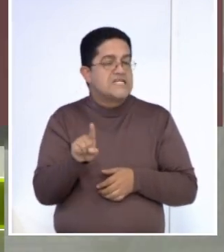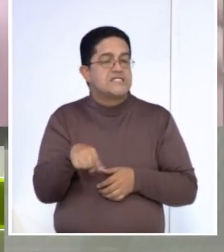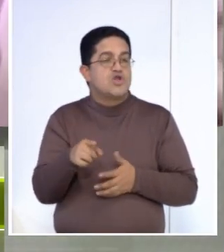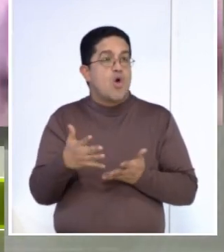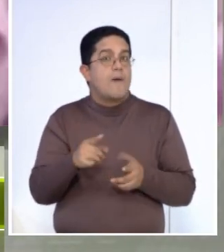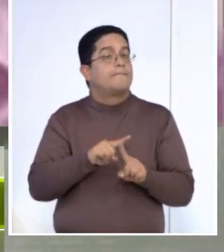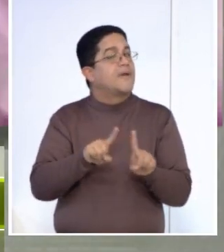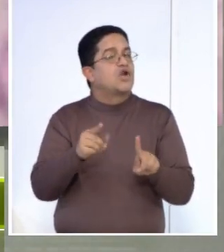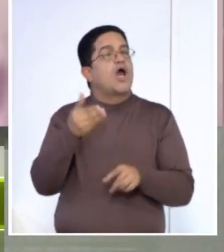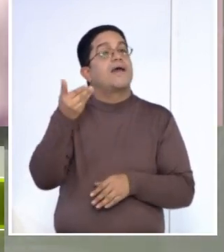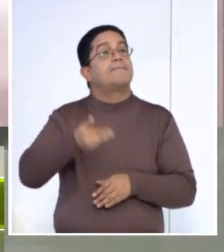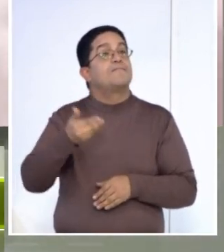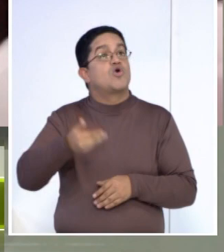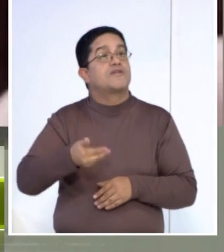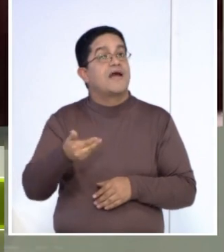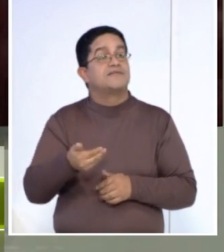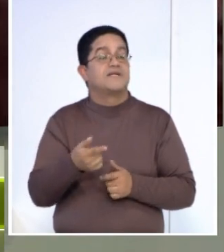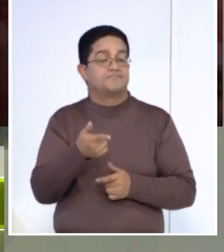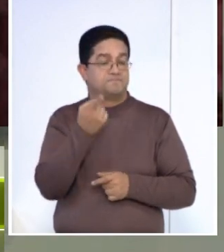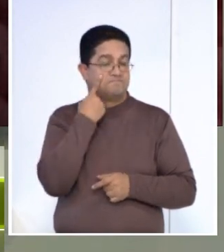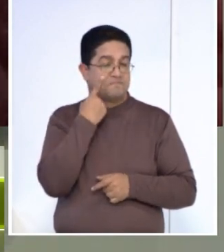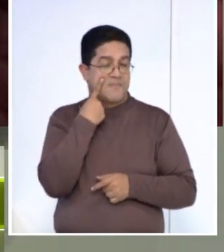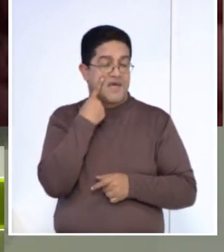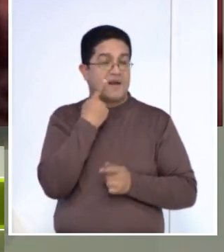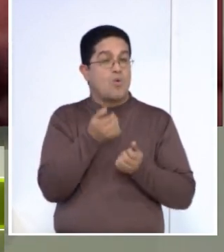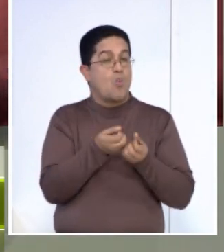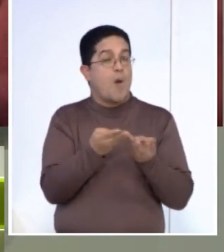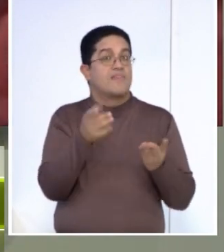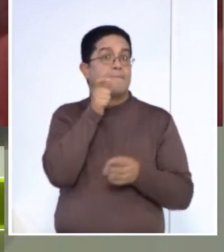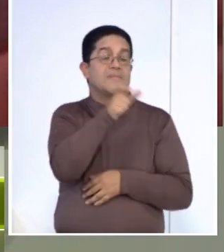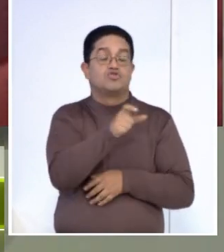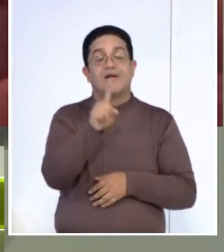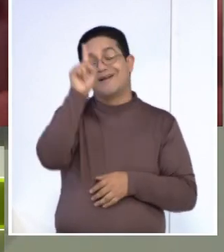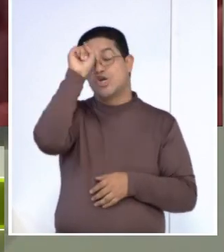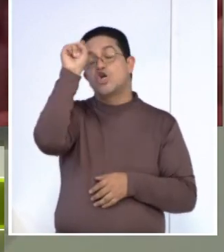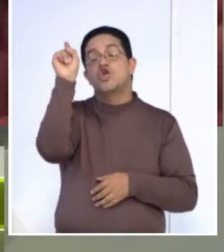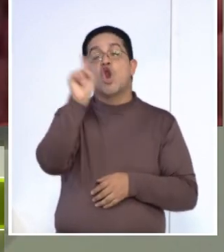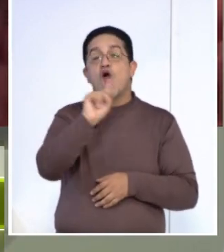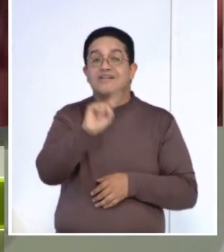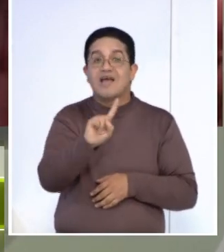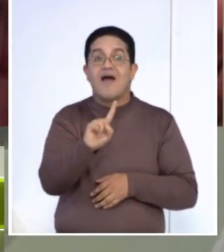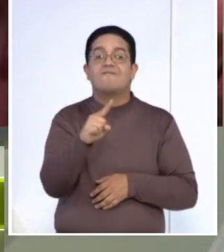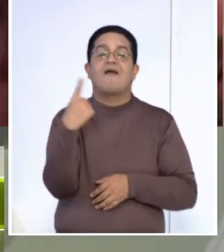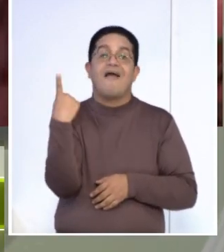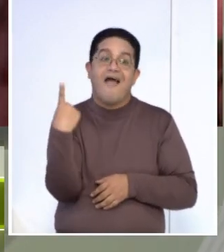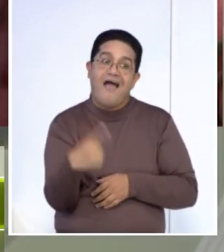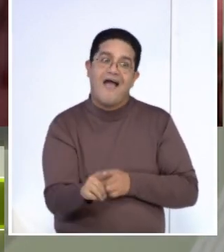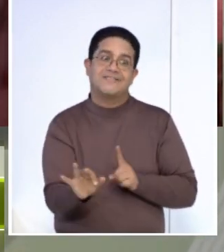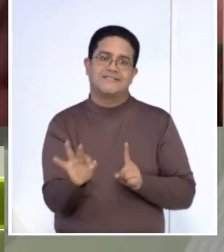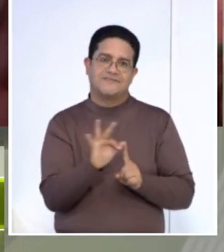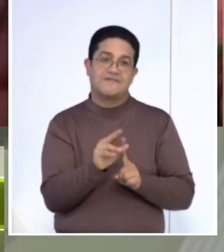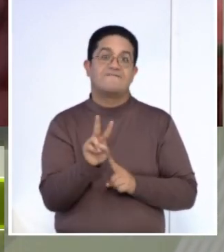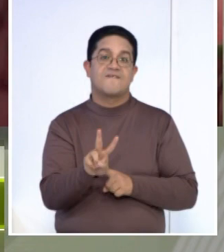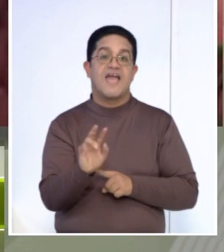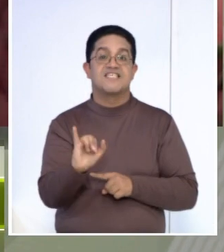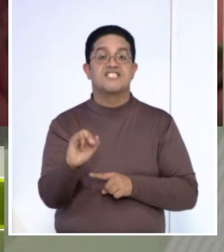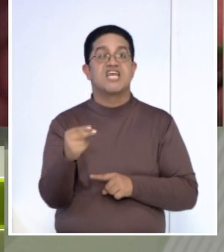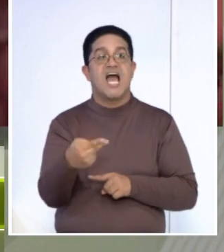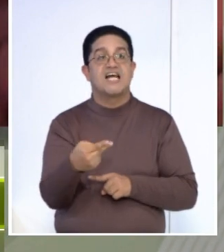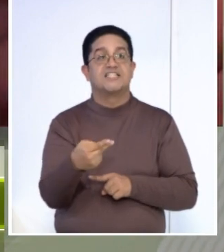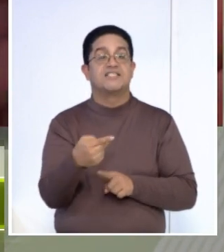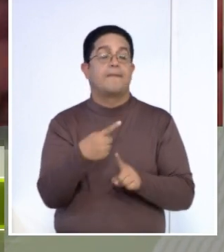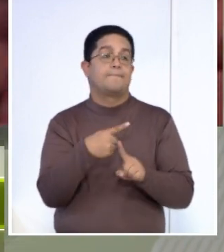importantísimo la cantidad de pacientes que no saben que viven con el virus y que lamentablemente están por allí